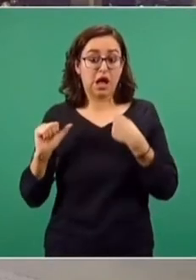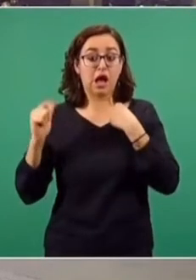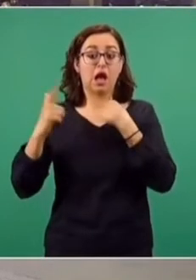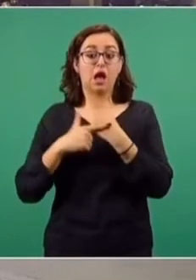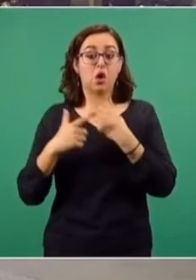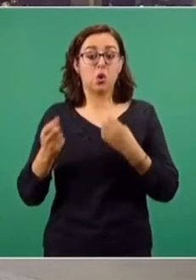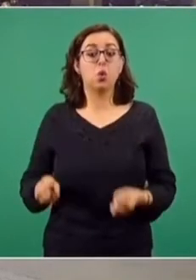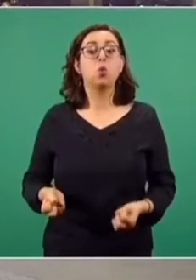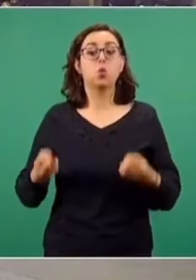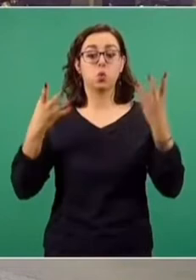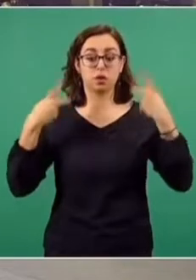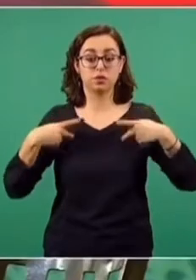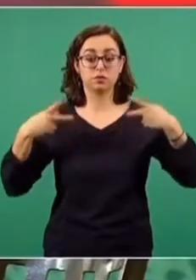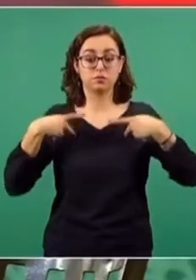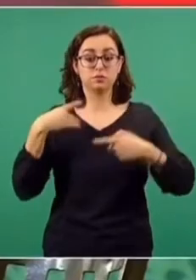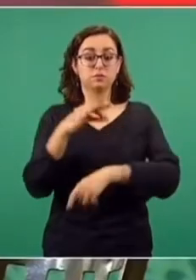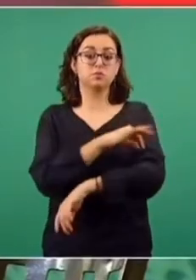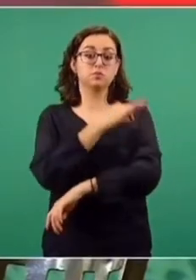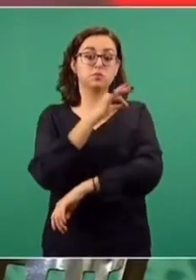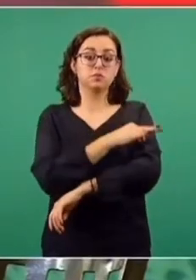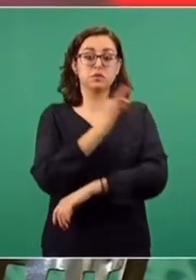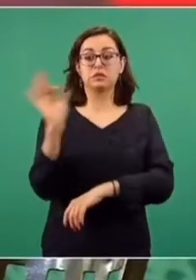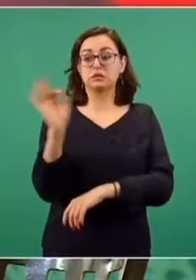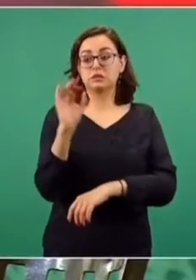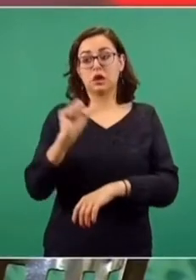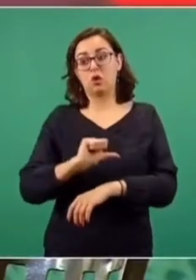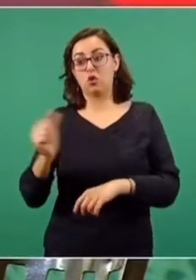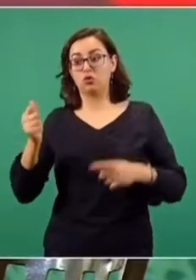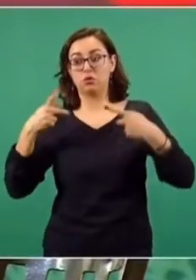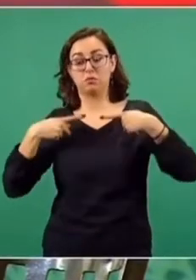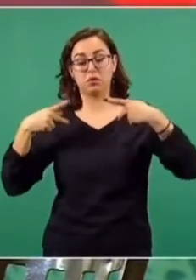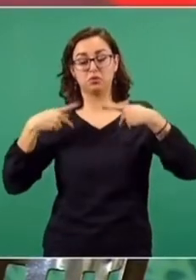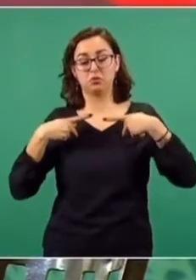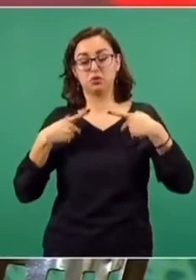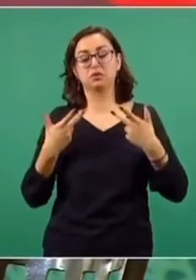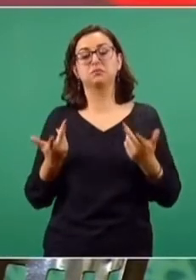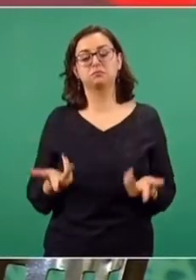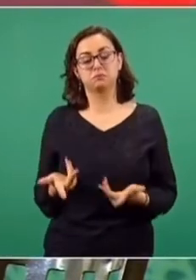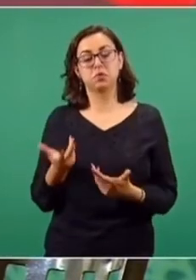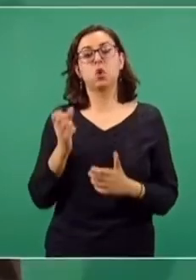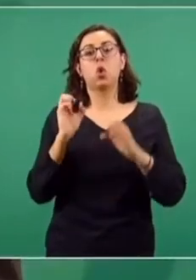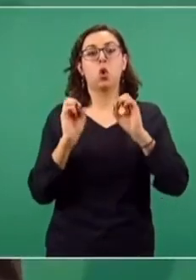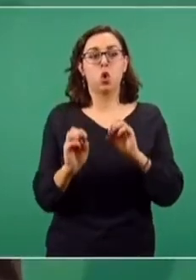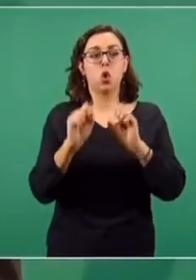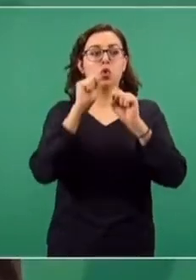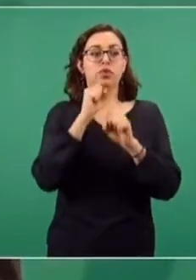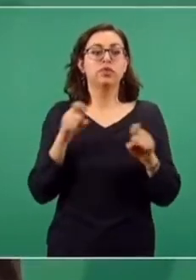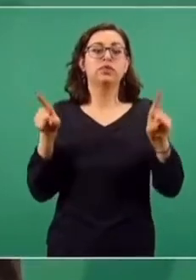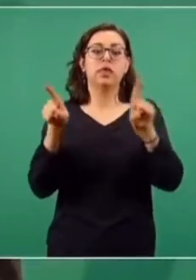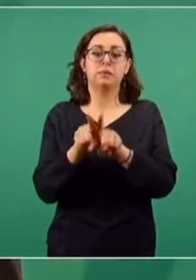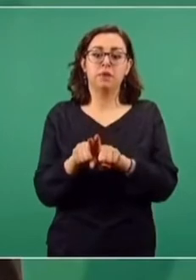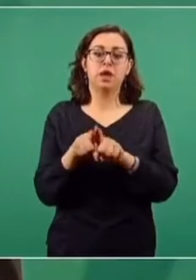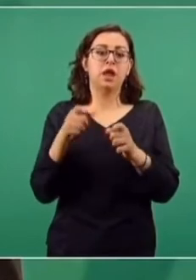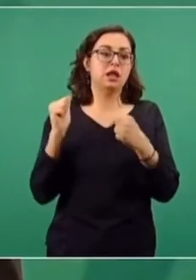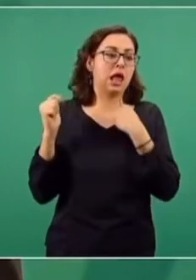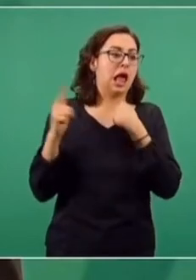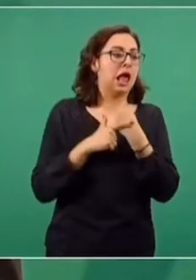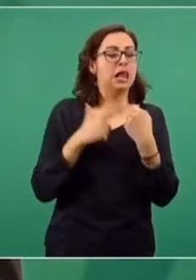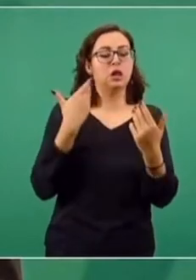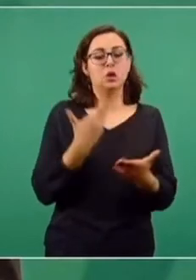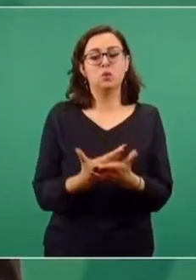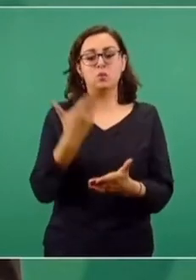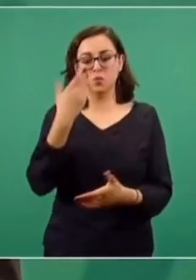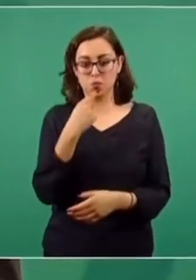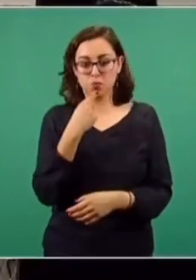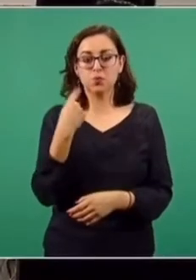dosis se pudieran haber aplicado bajo este supuesto o también sobre denuncias que se pudieran haber